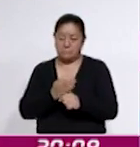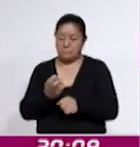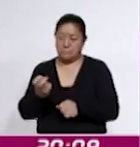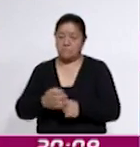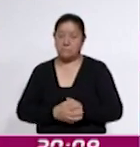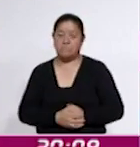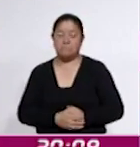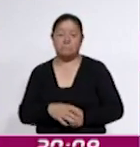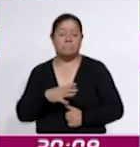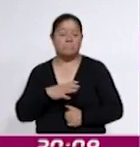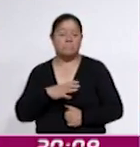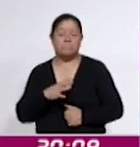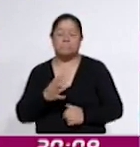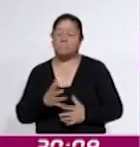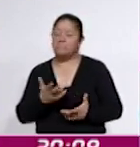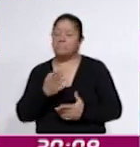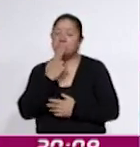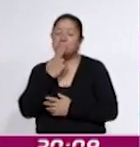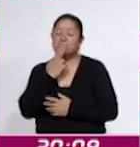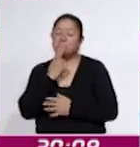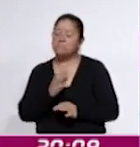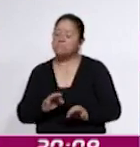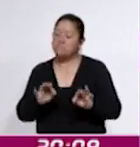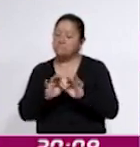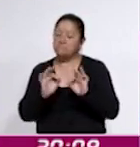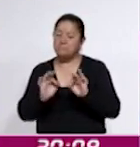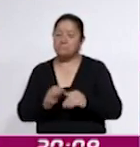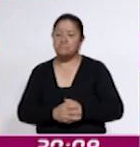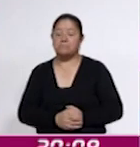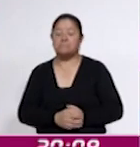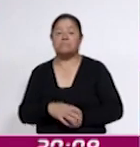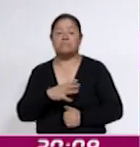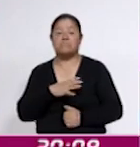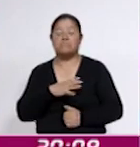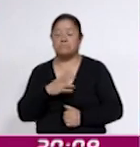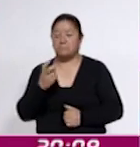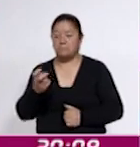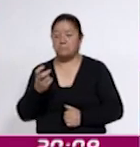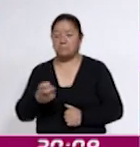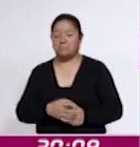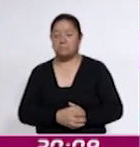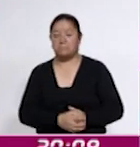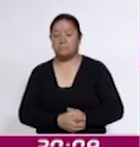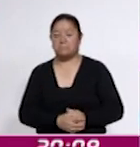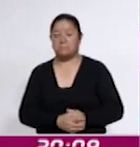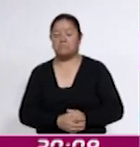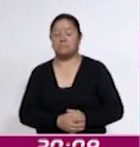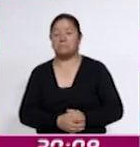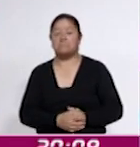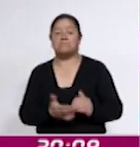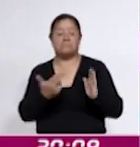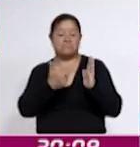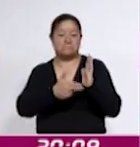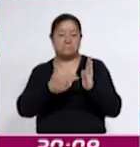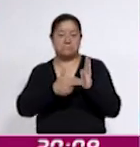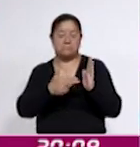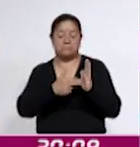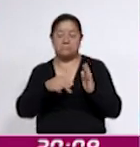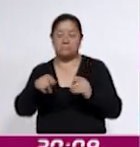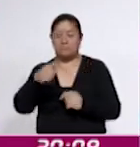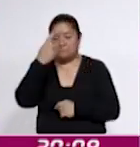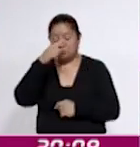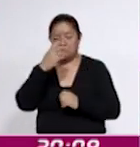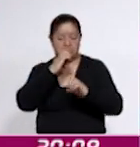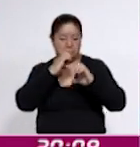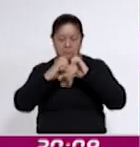es muy útil el tener precisamente las herramientas a la mano para poder